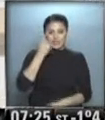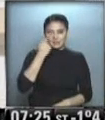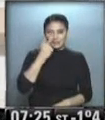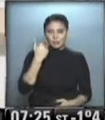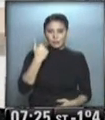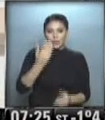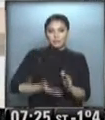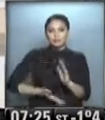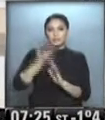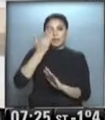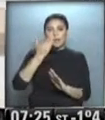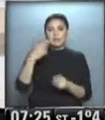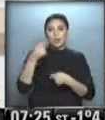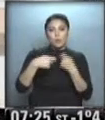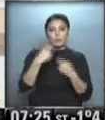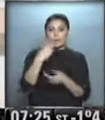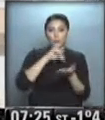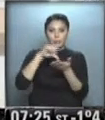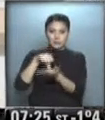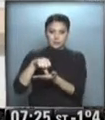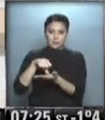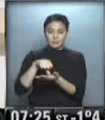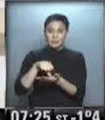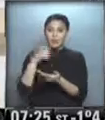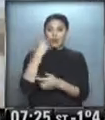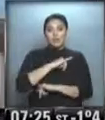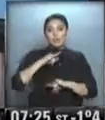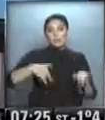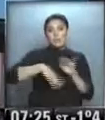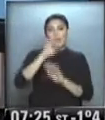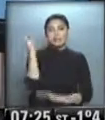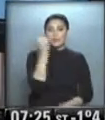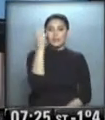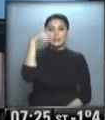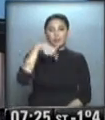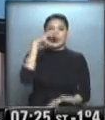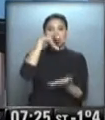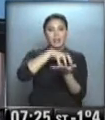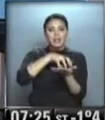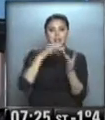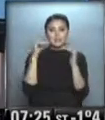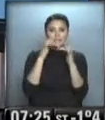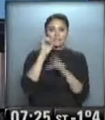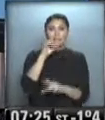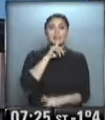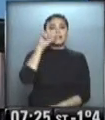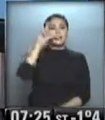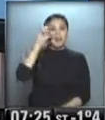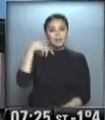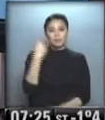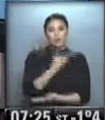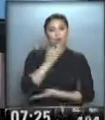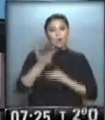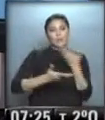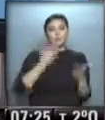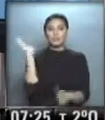de aumentar el comercio bilateral. Una de las informaciones que destaca esta mañana en su portal web, la agencia de noticias TELAM y la